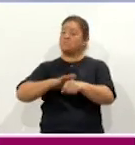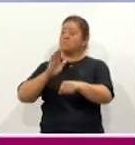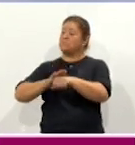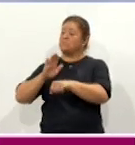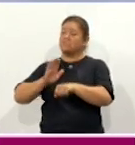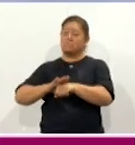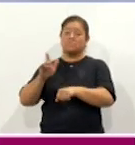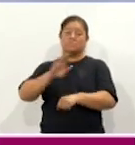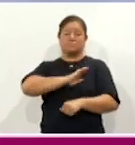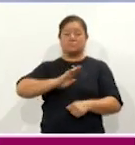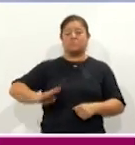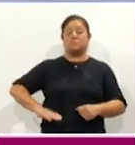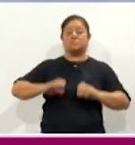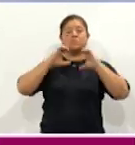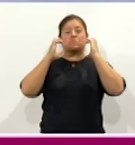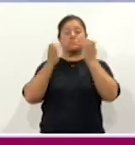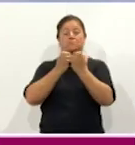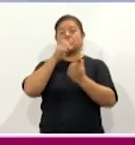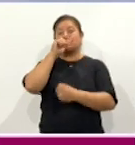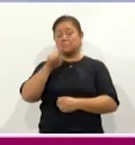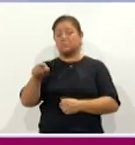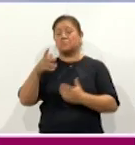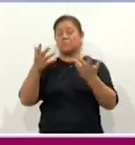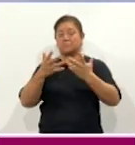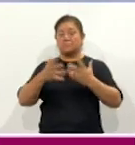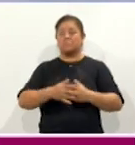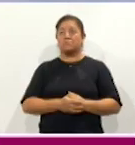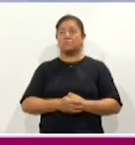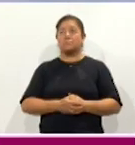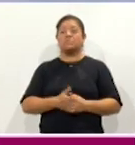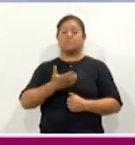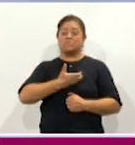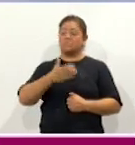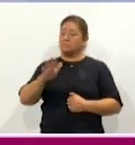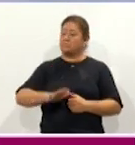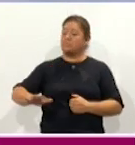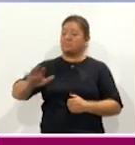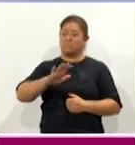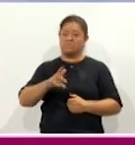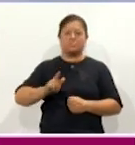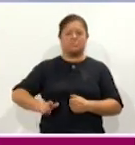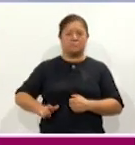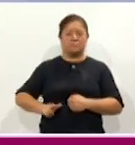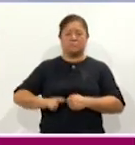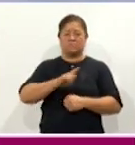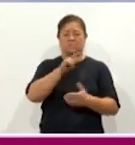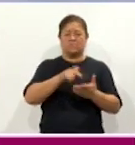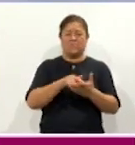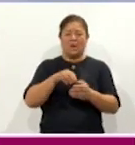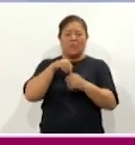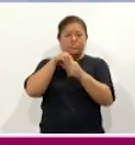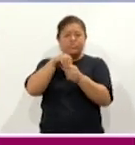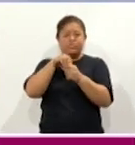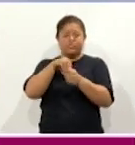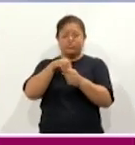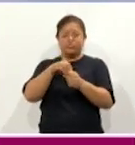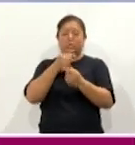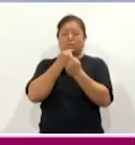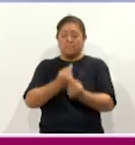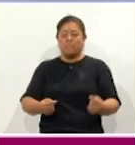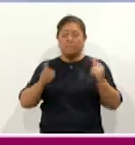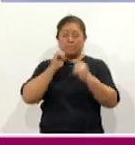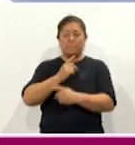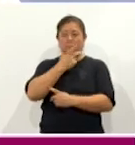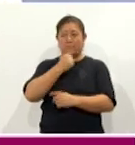y comunidades. Lo vamos a hacer también a través de las plazas públicas, lugares concurridos para niñas, niños y adolescentes